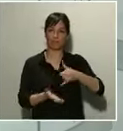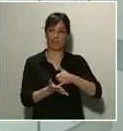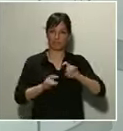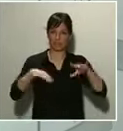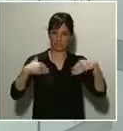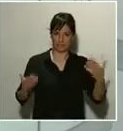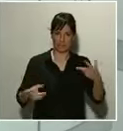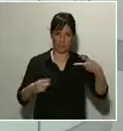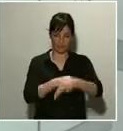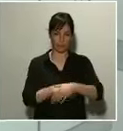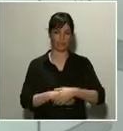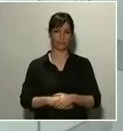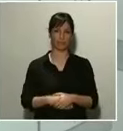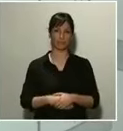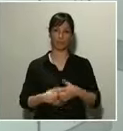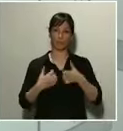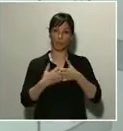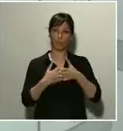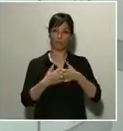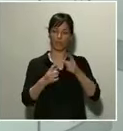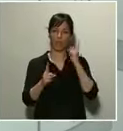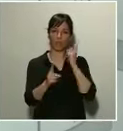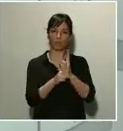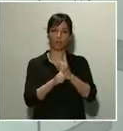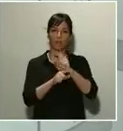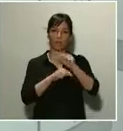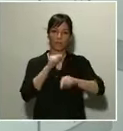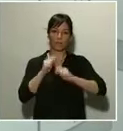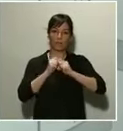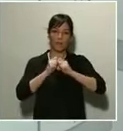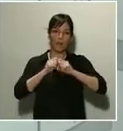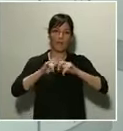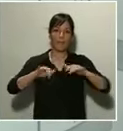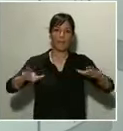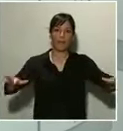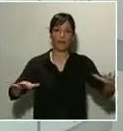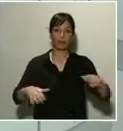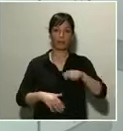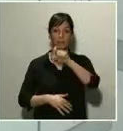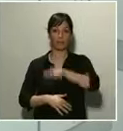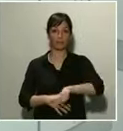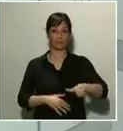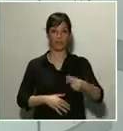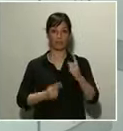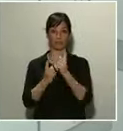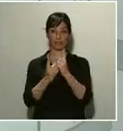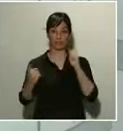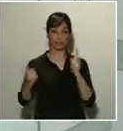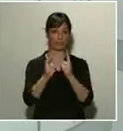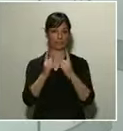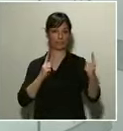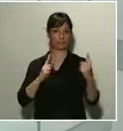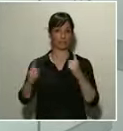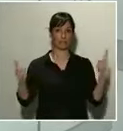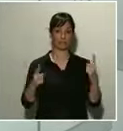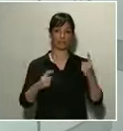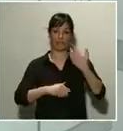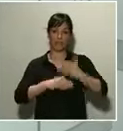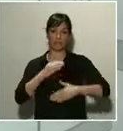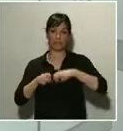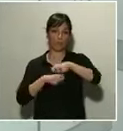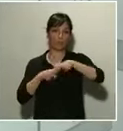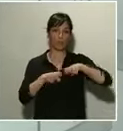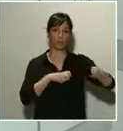restricciones del movimiento y el distanciamiento entre ciudadanos es una de las principales armas que tenemos para frenar la propagación.